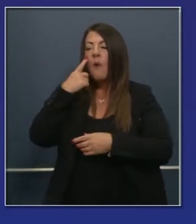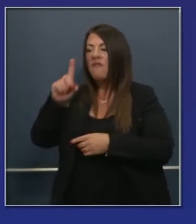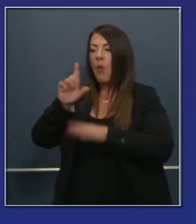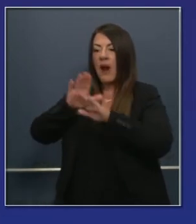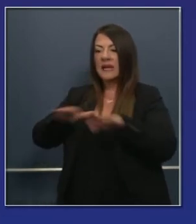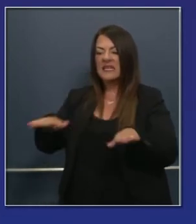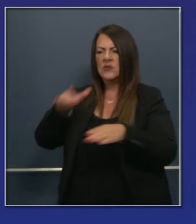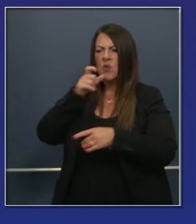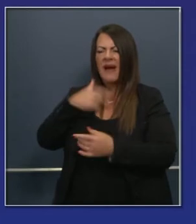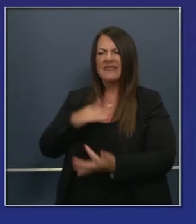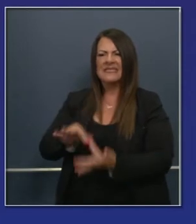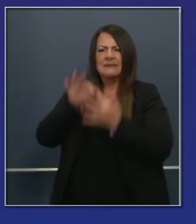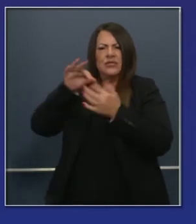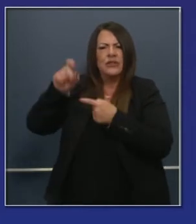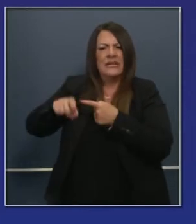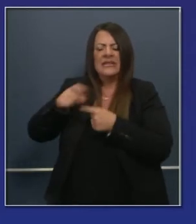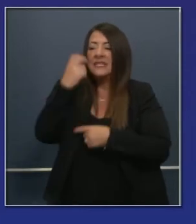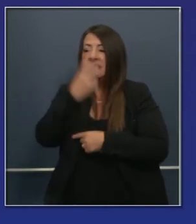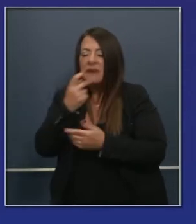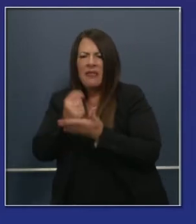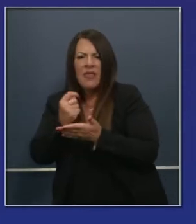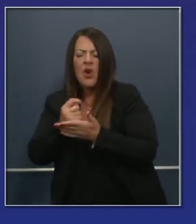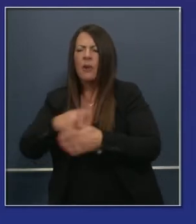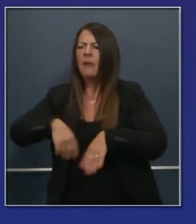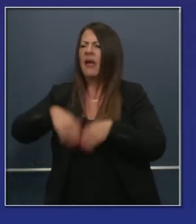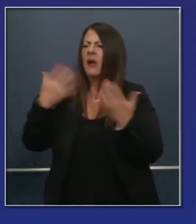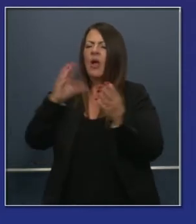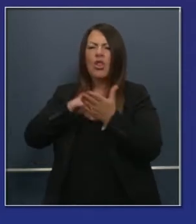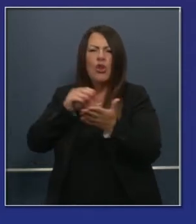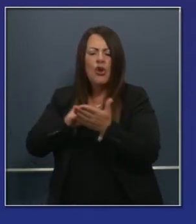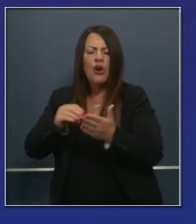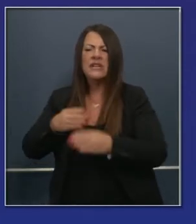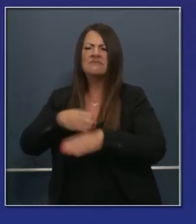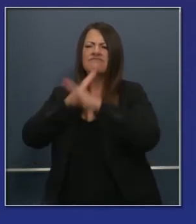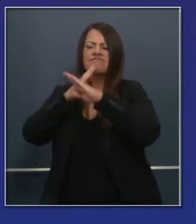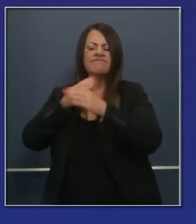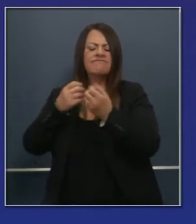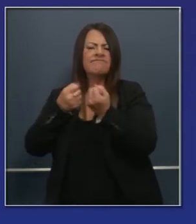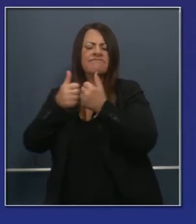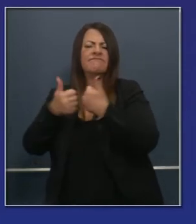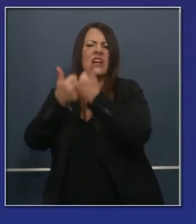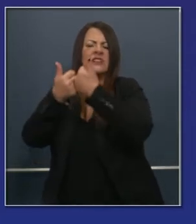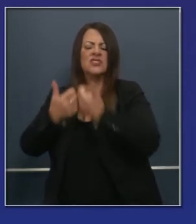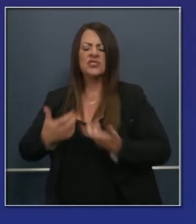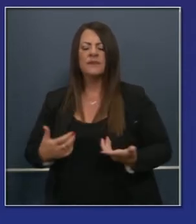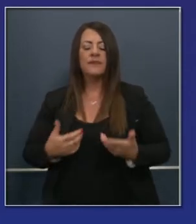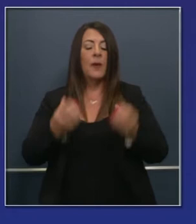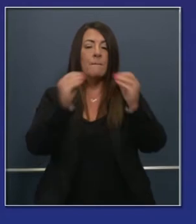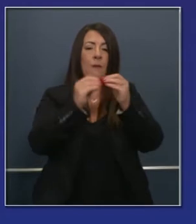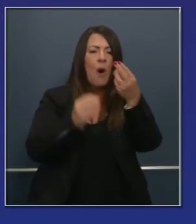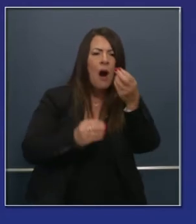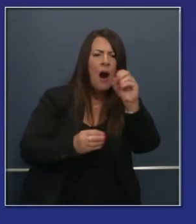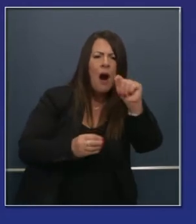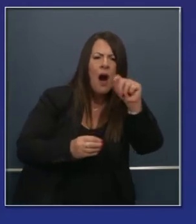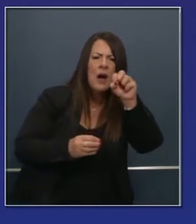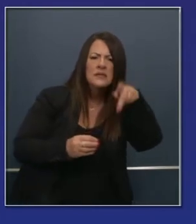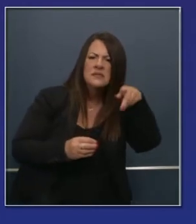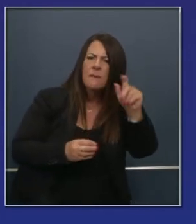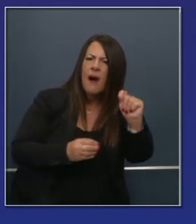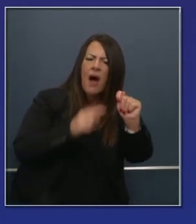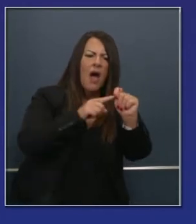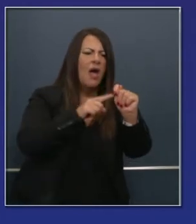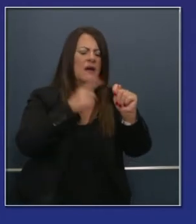habla, y también a cualquier estudiante con necesidades especiales. Y, por supuesto, también para proporcionar más dispositivos,